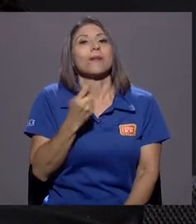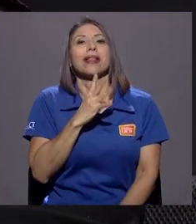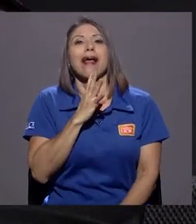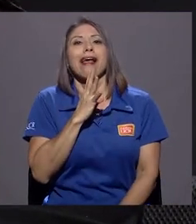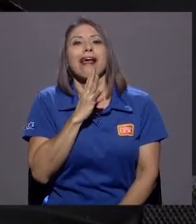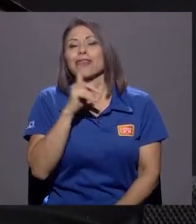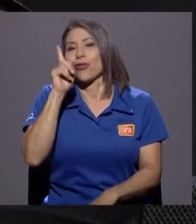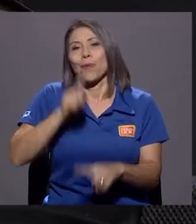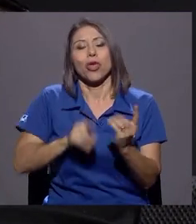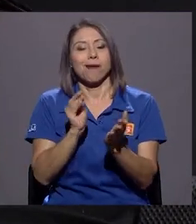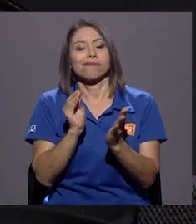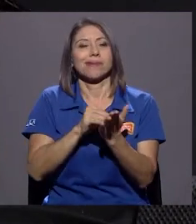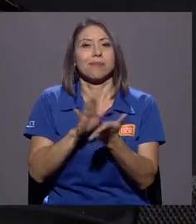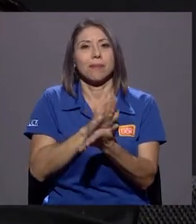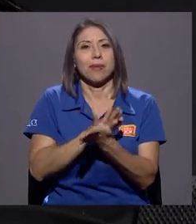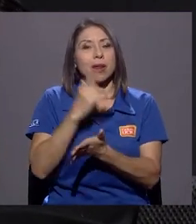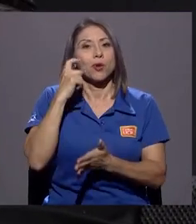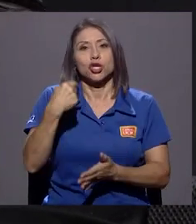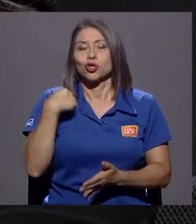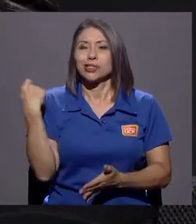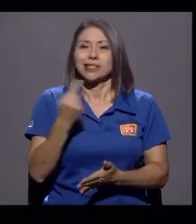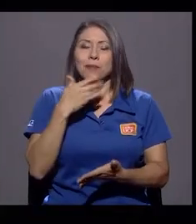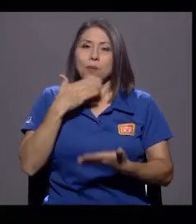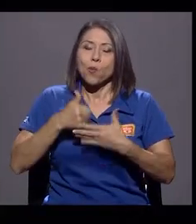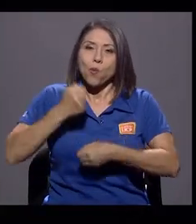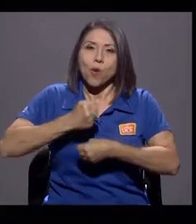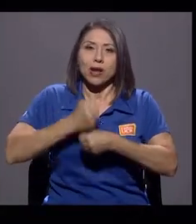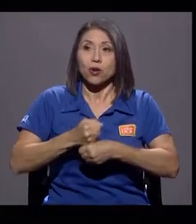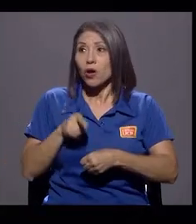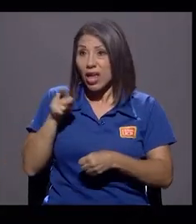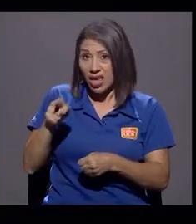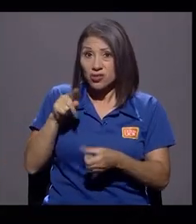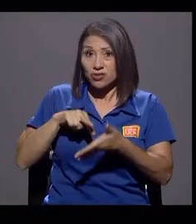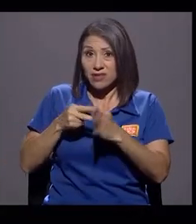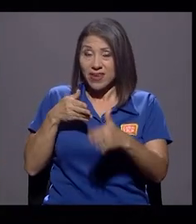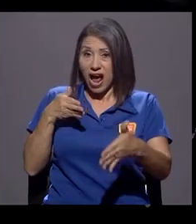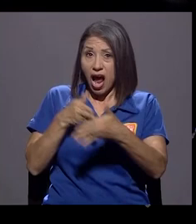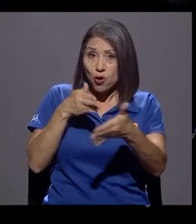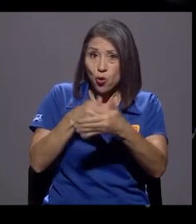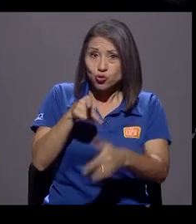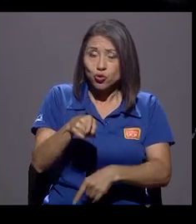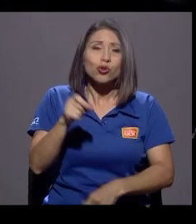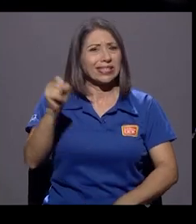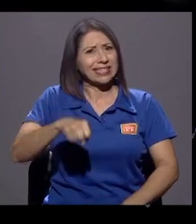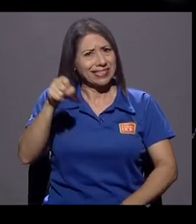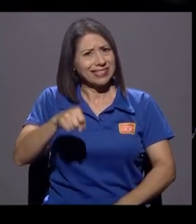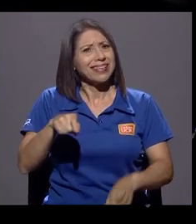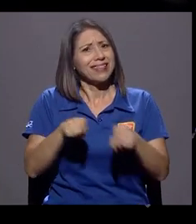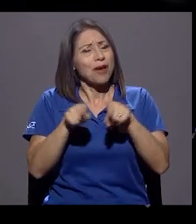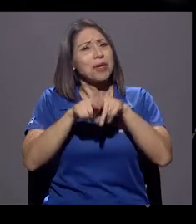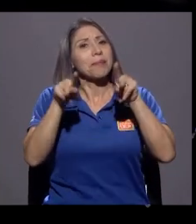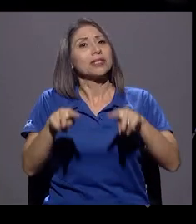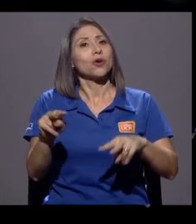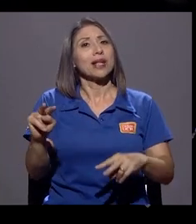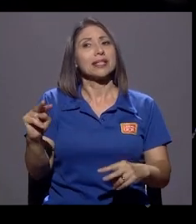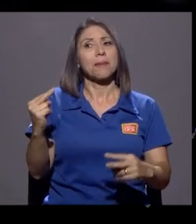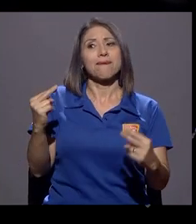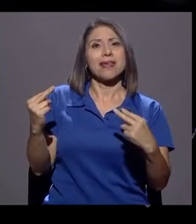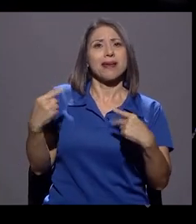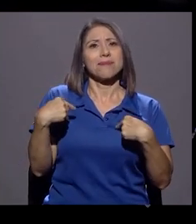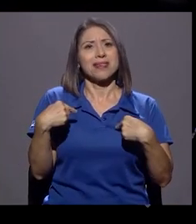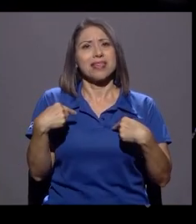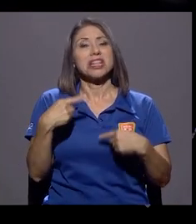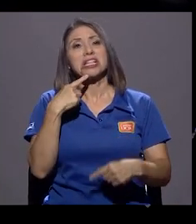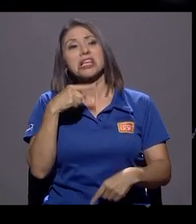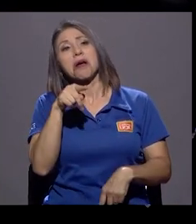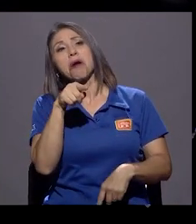papel porque mi rendimiento siempre fue bueno. ¿Pero se sentía ese acoso? Claro que sí. Y las miradas, incluso las personas que decían, bueno, pero si ella no puede